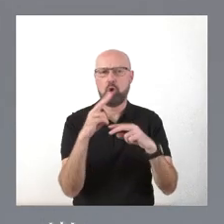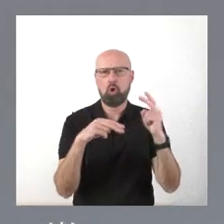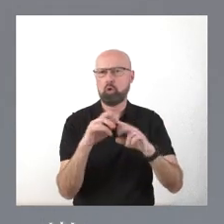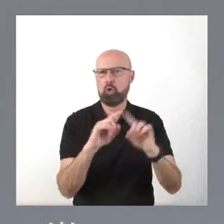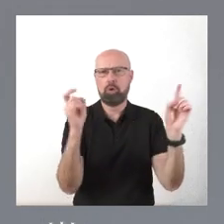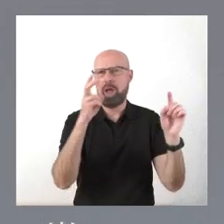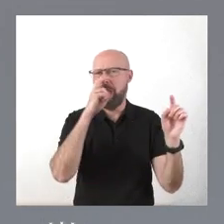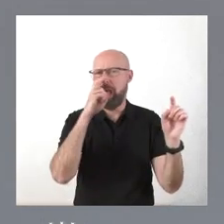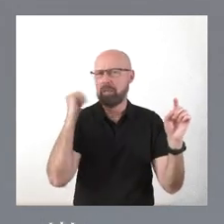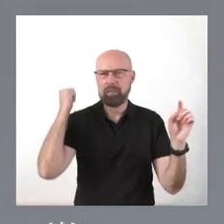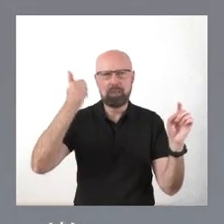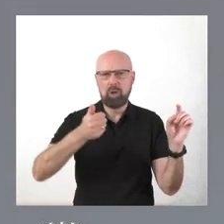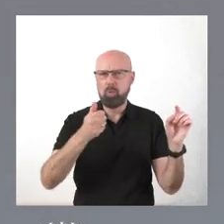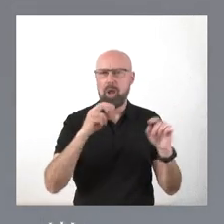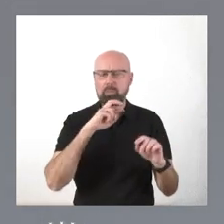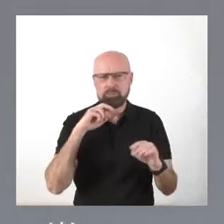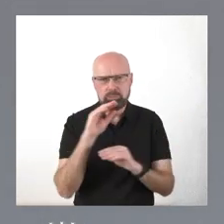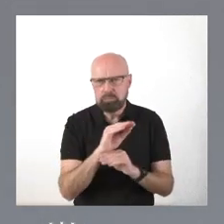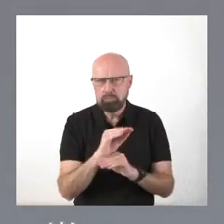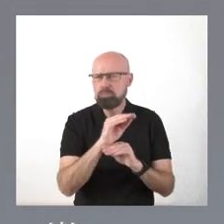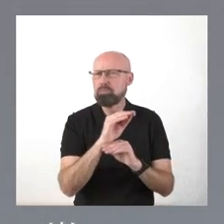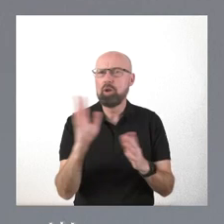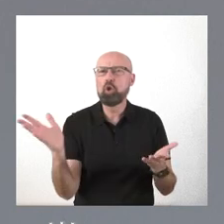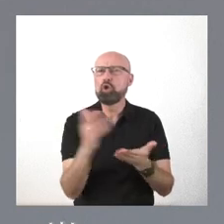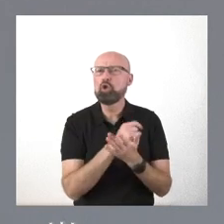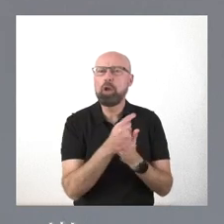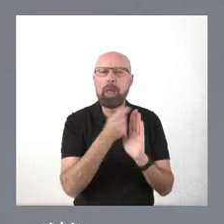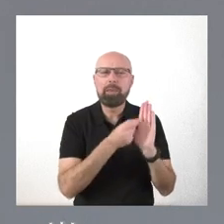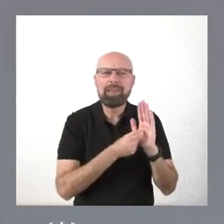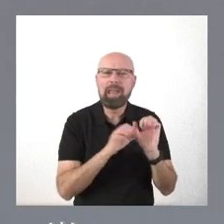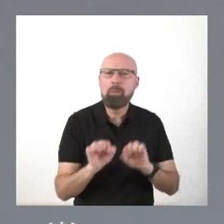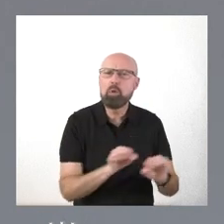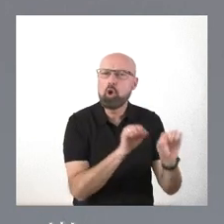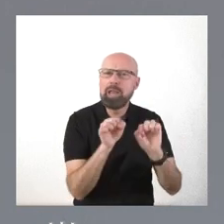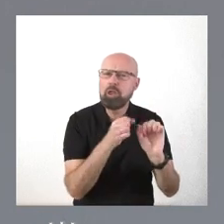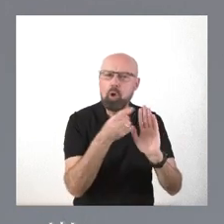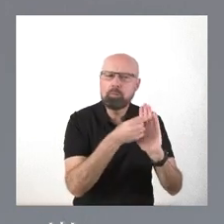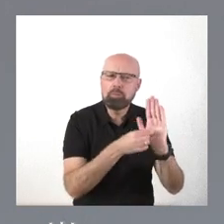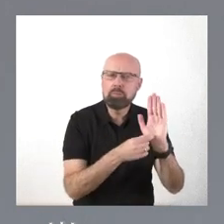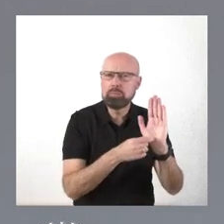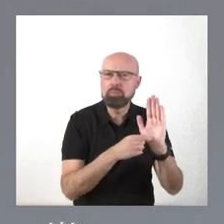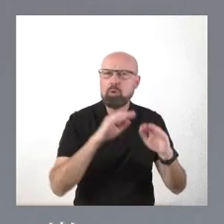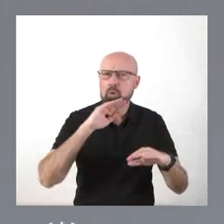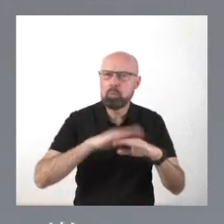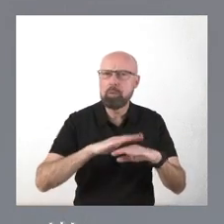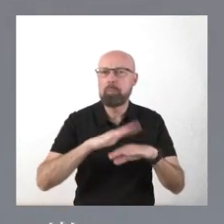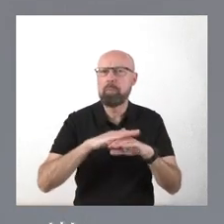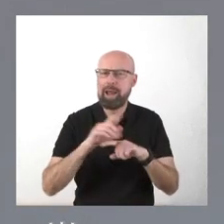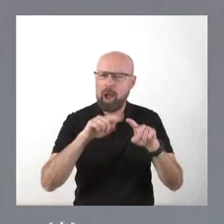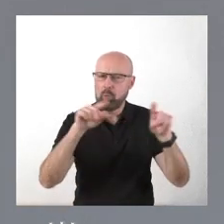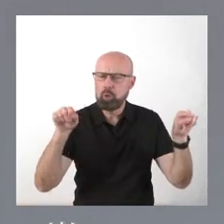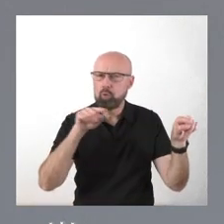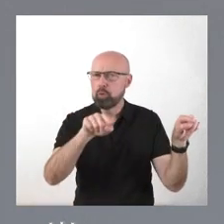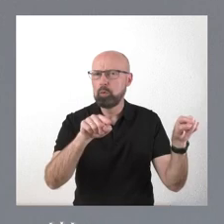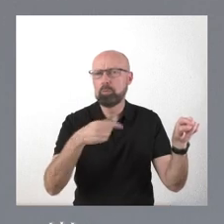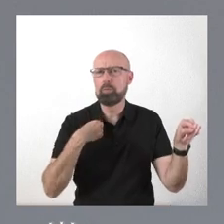venerable, y todas las medidas de protección que se adopten a favor del acueducto a mí siempre